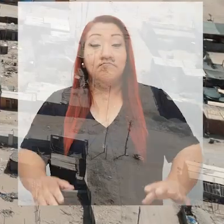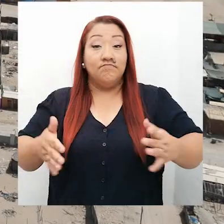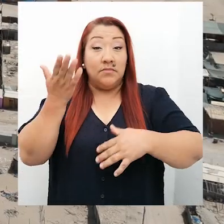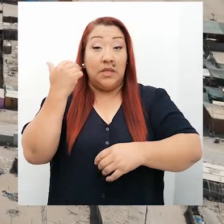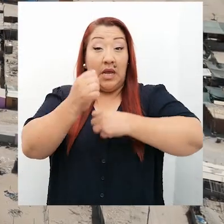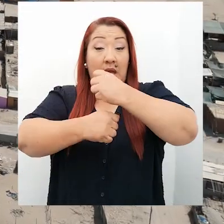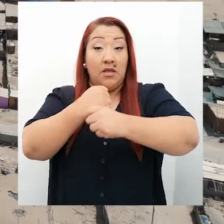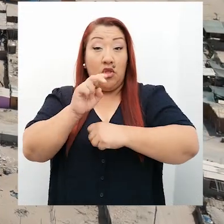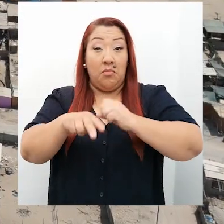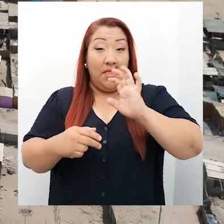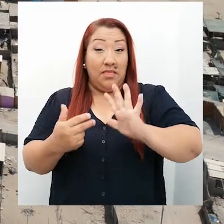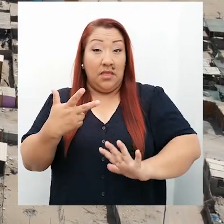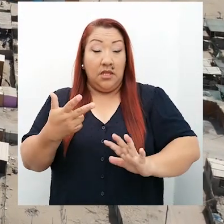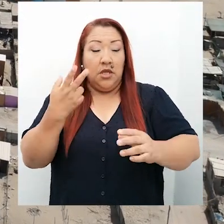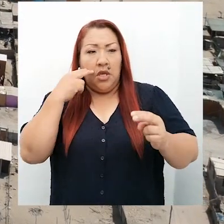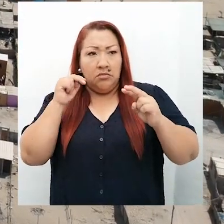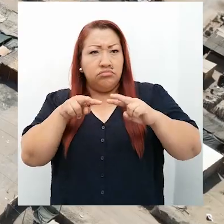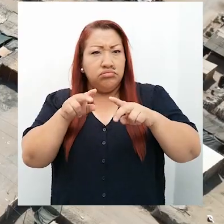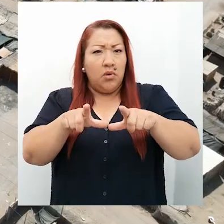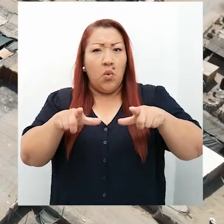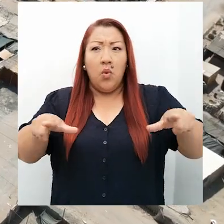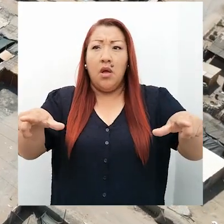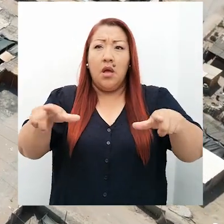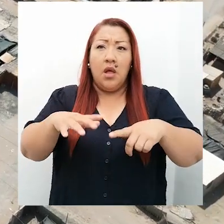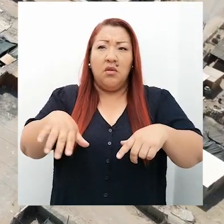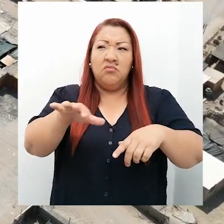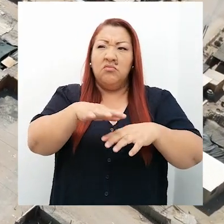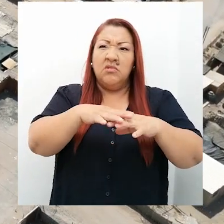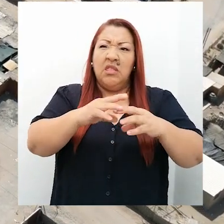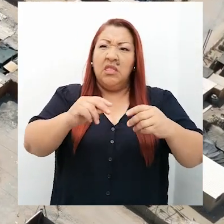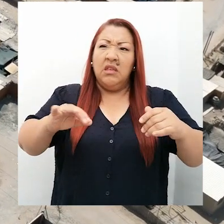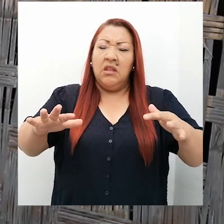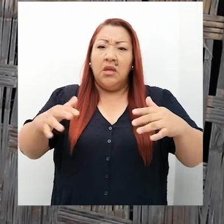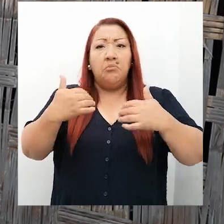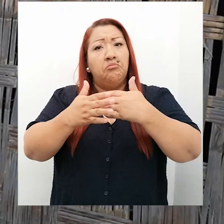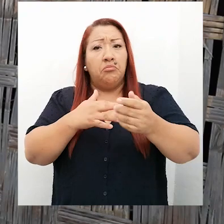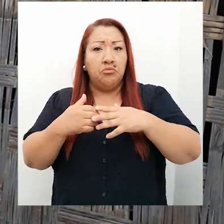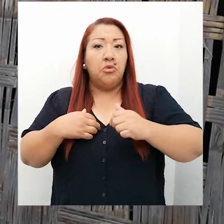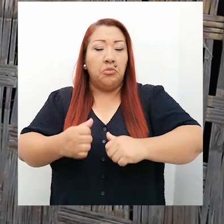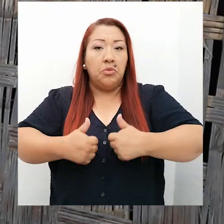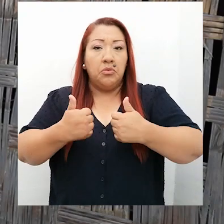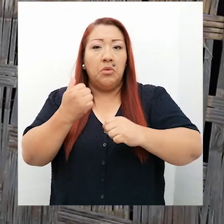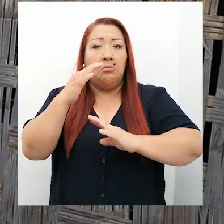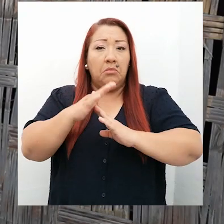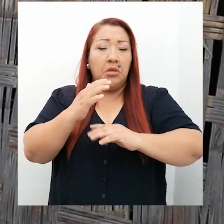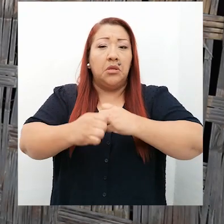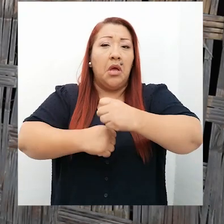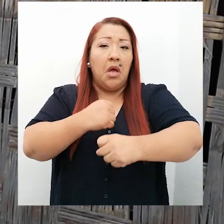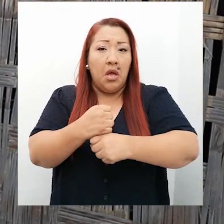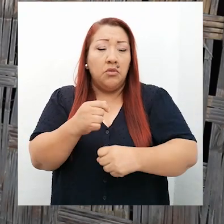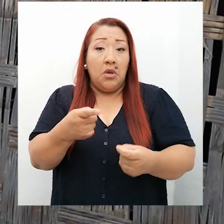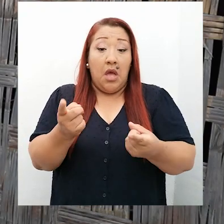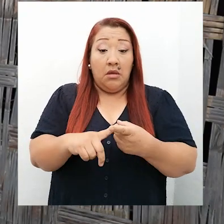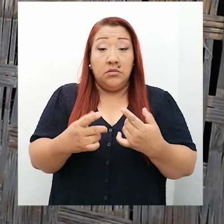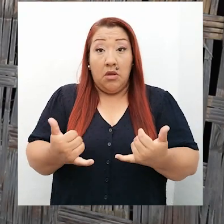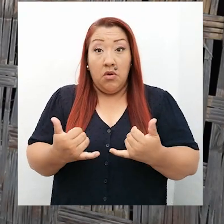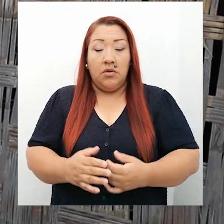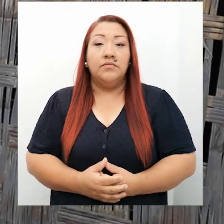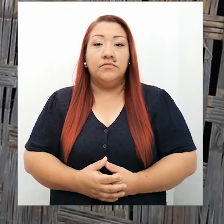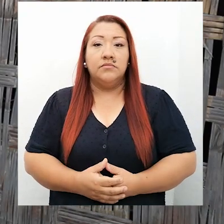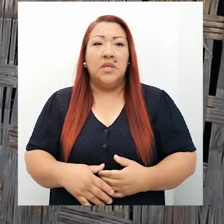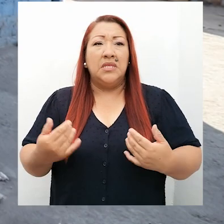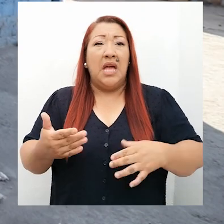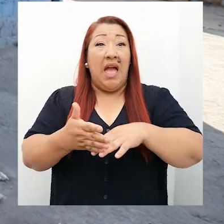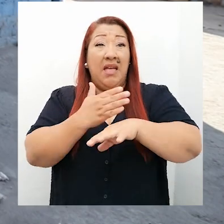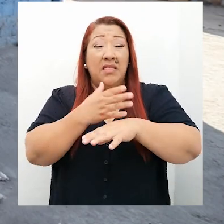En el año 2013 encontramos Arenal. Ya hemos venido, hemos entrado así pacíficamente a tomar los lotes donde estamos